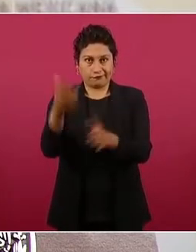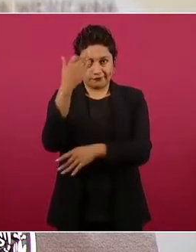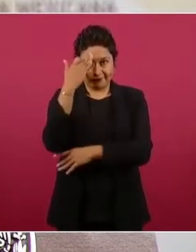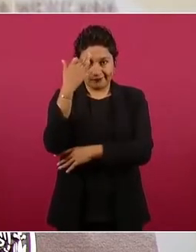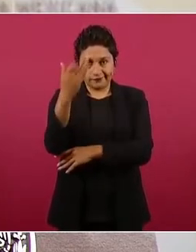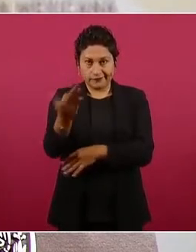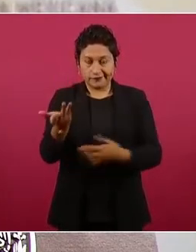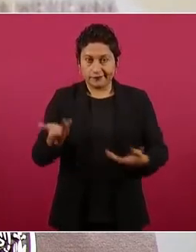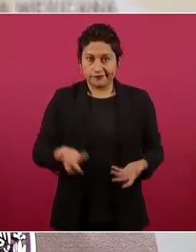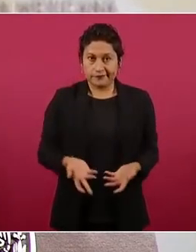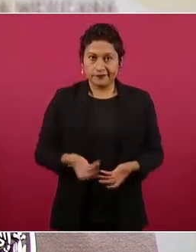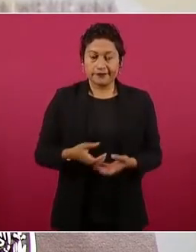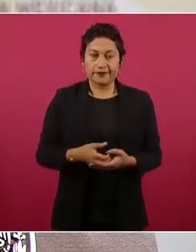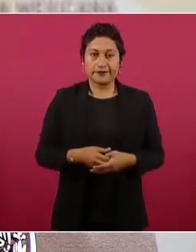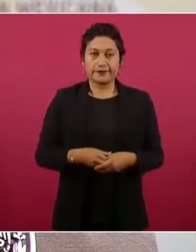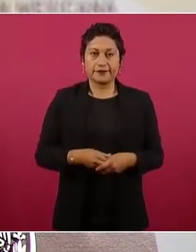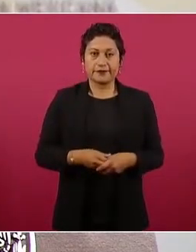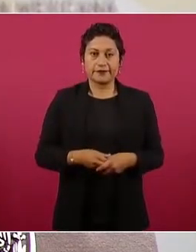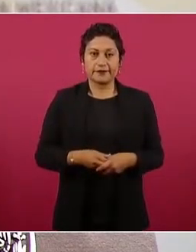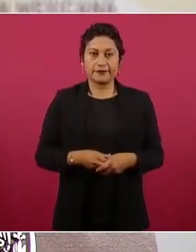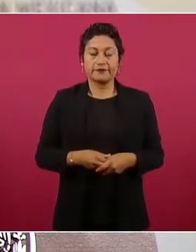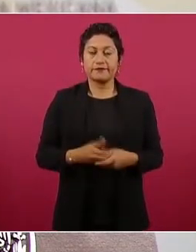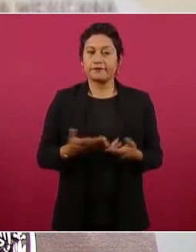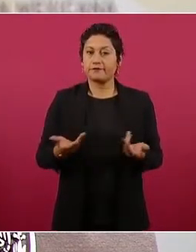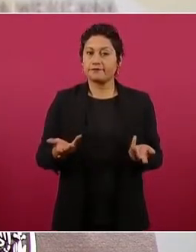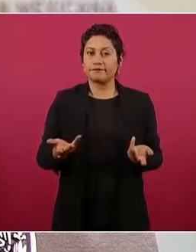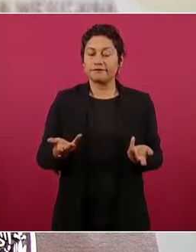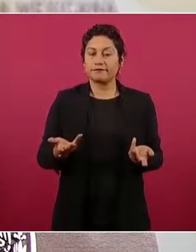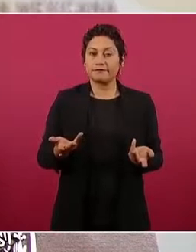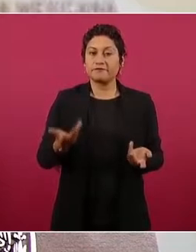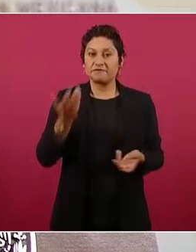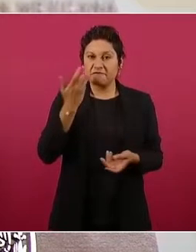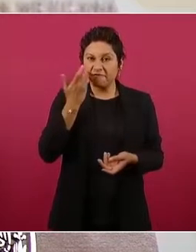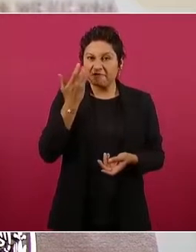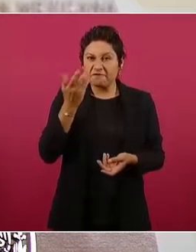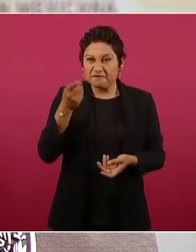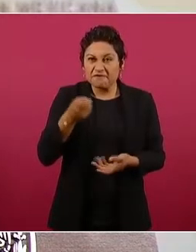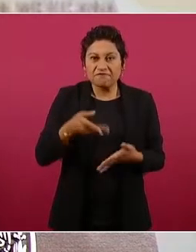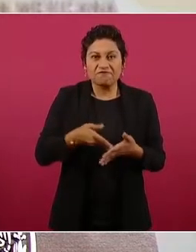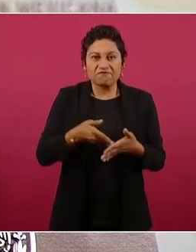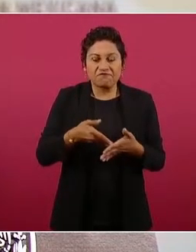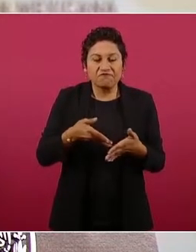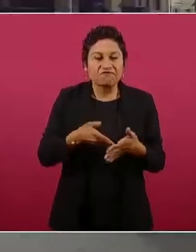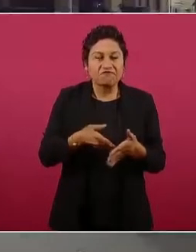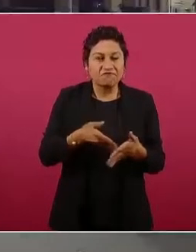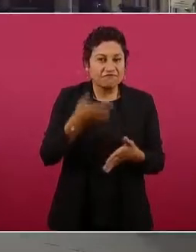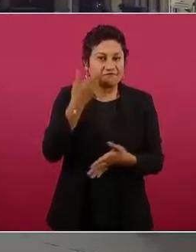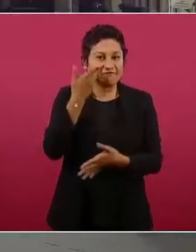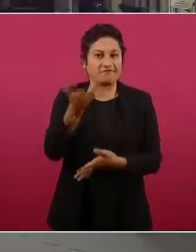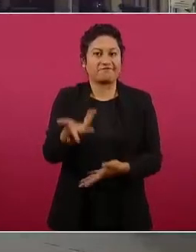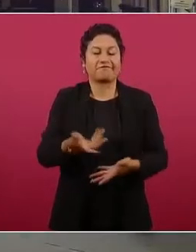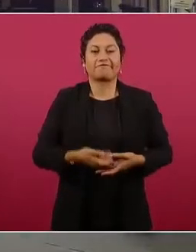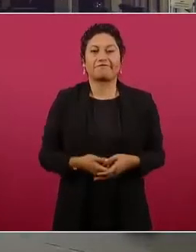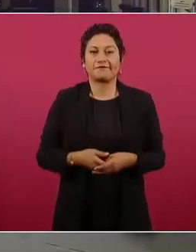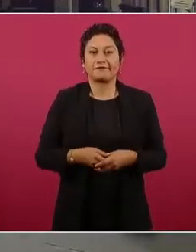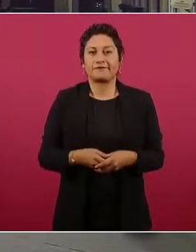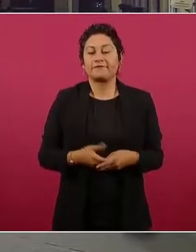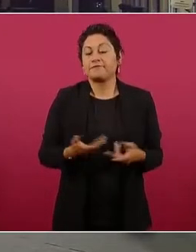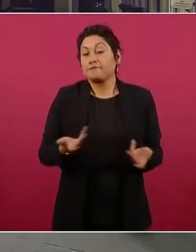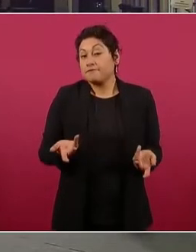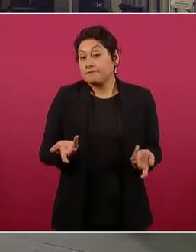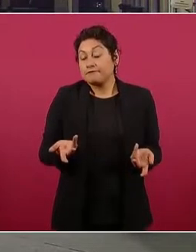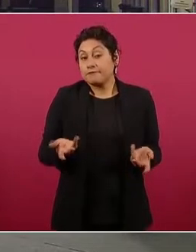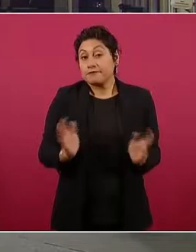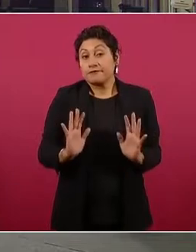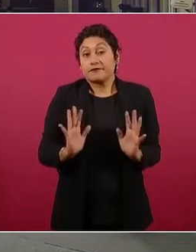y quieren ponernos obstáculos, ya es parte de